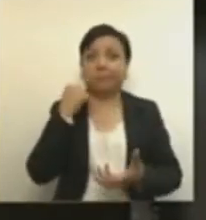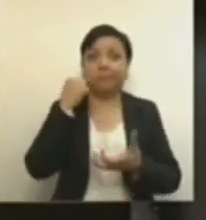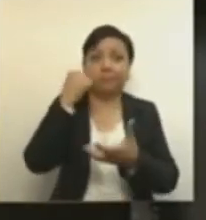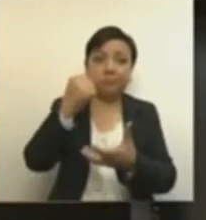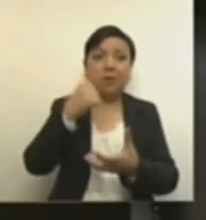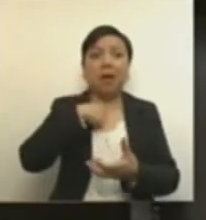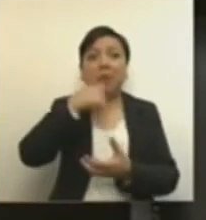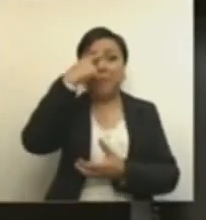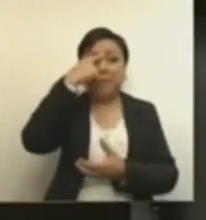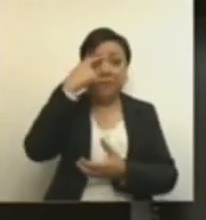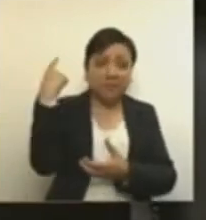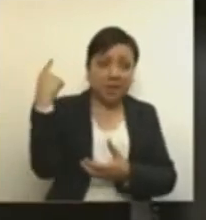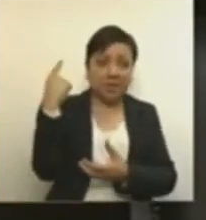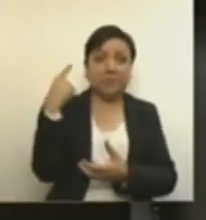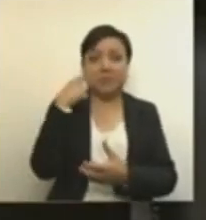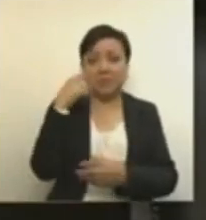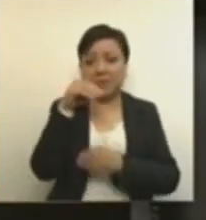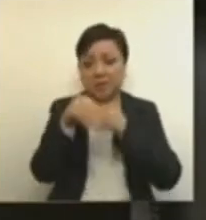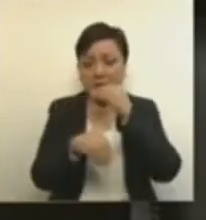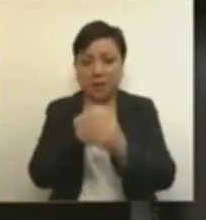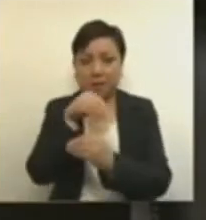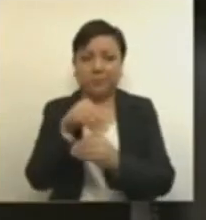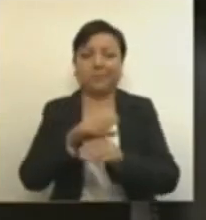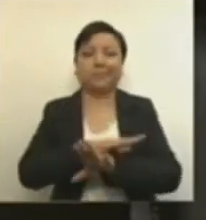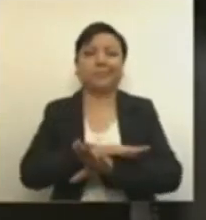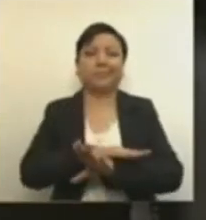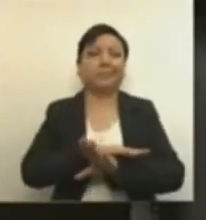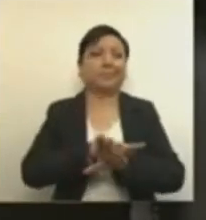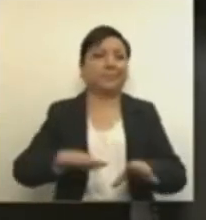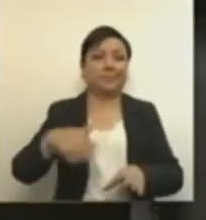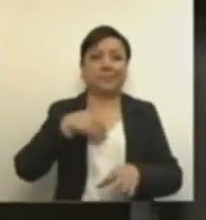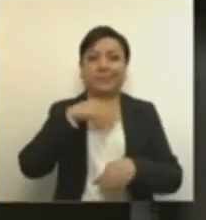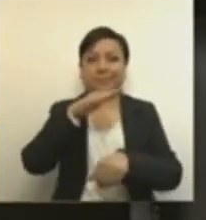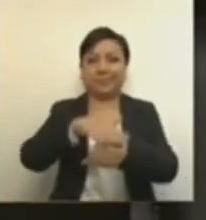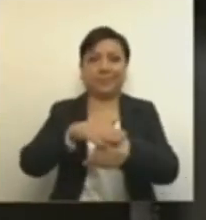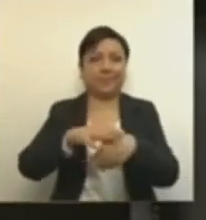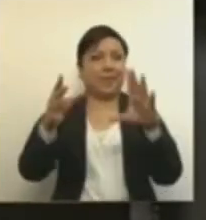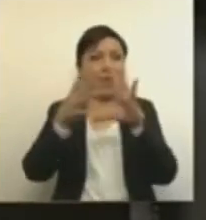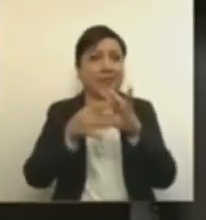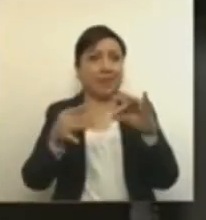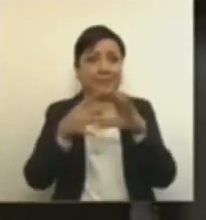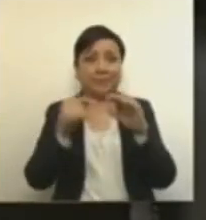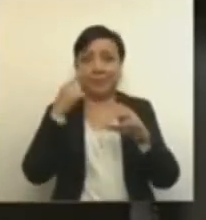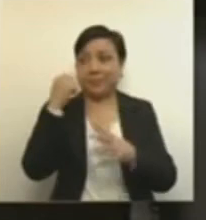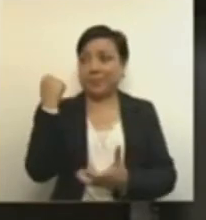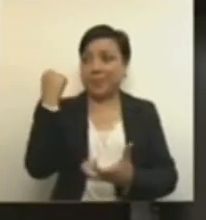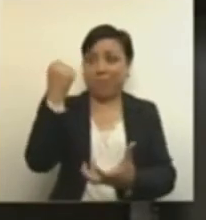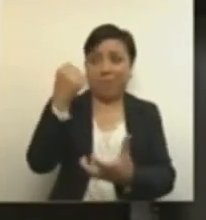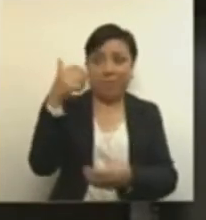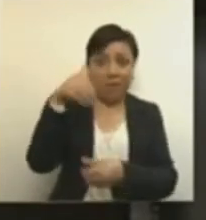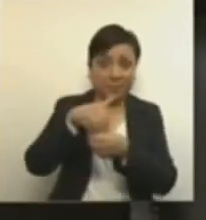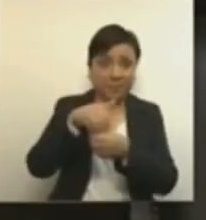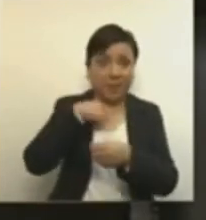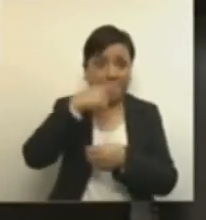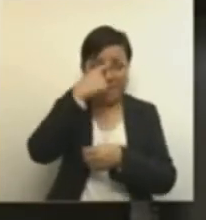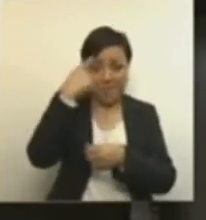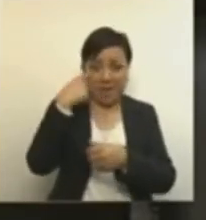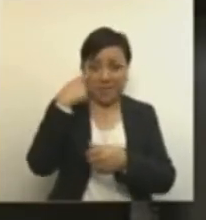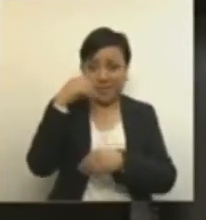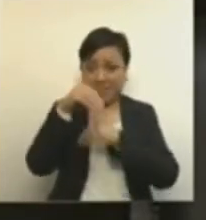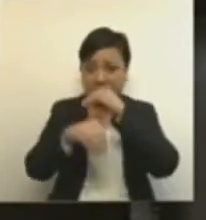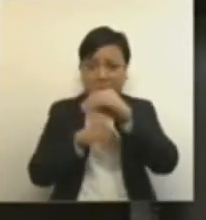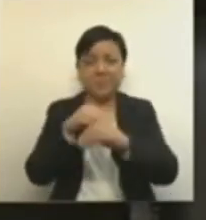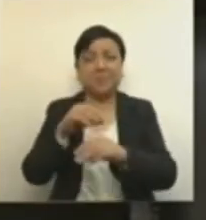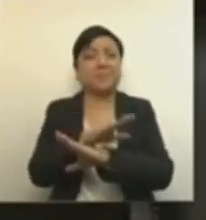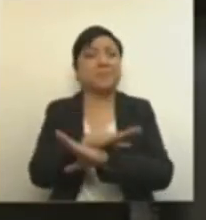sencillo. Les decimos algo con claridad. No lo fue. No fue fácil. Fueron